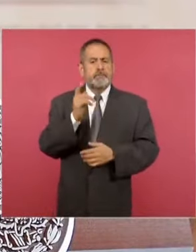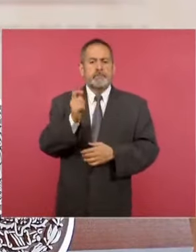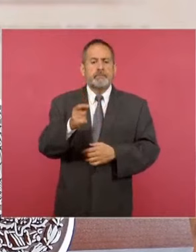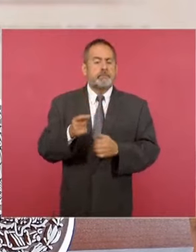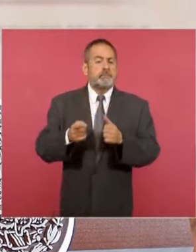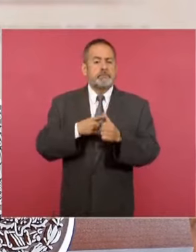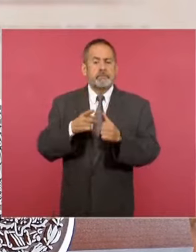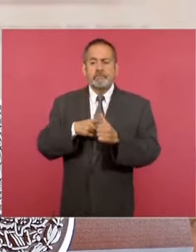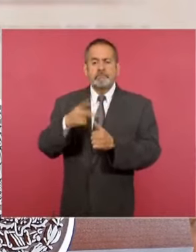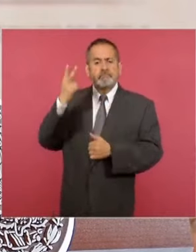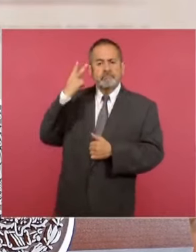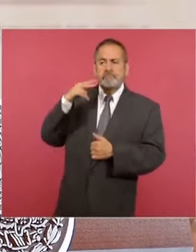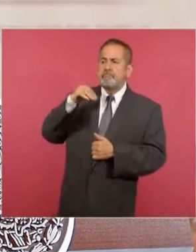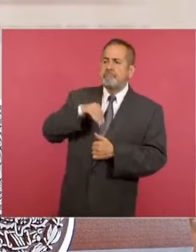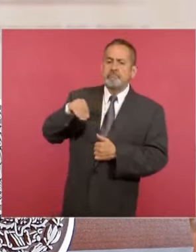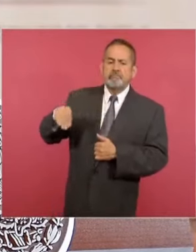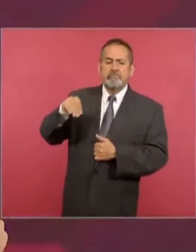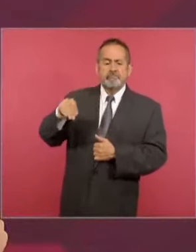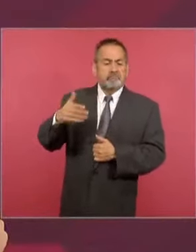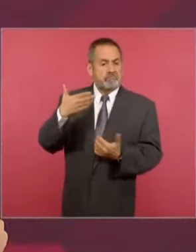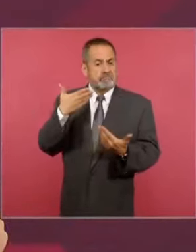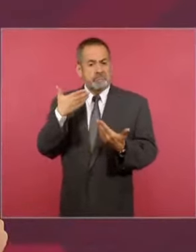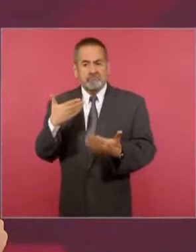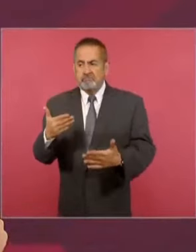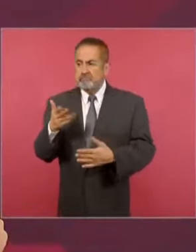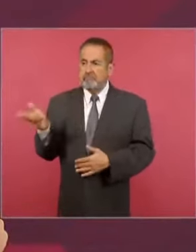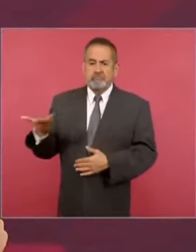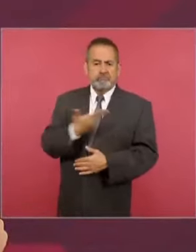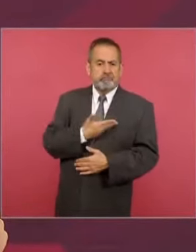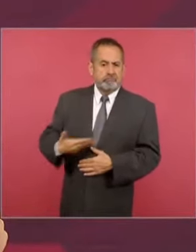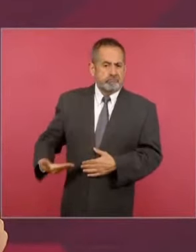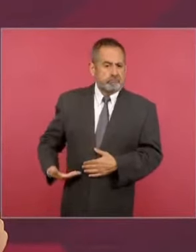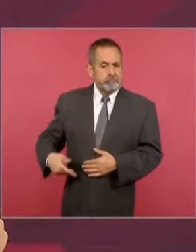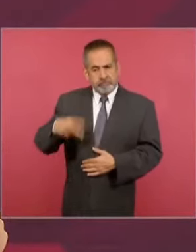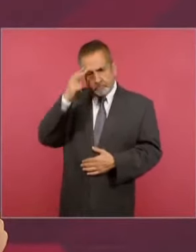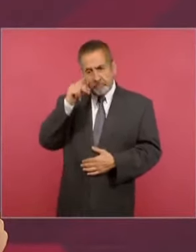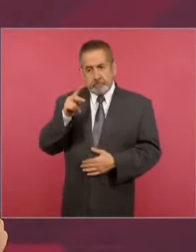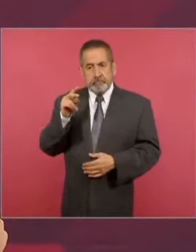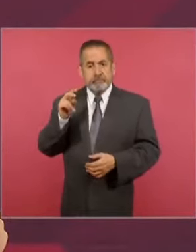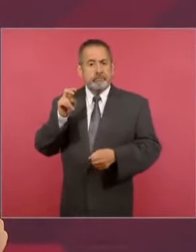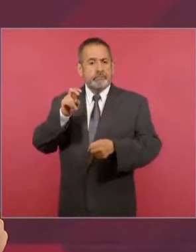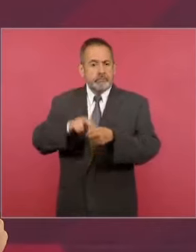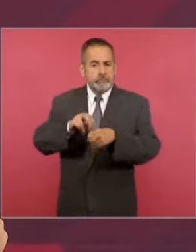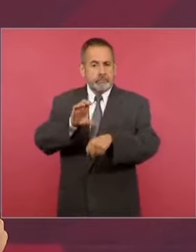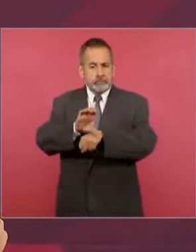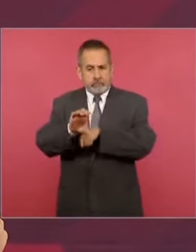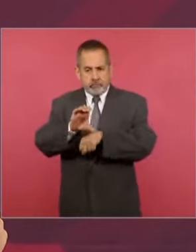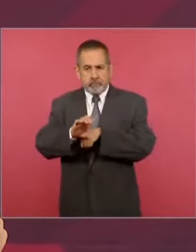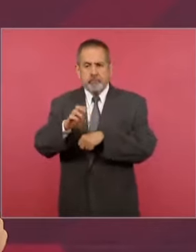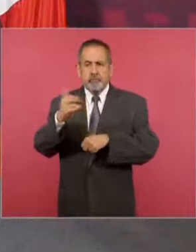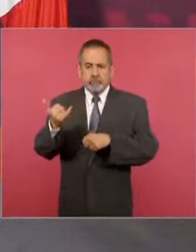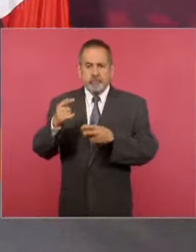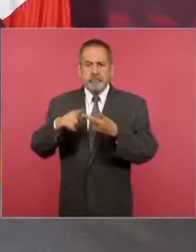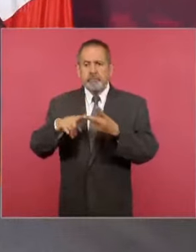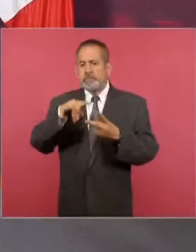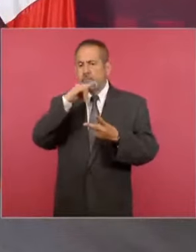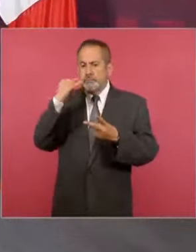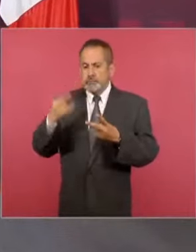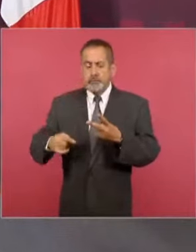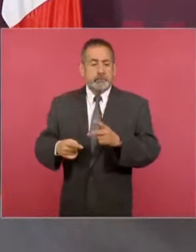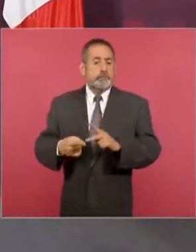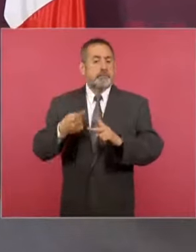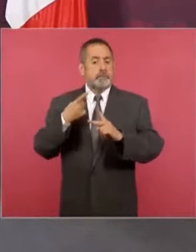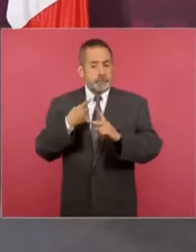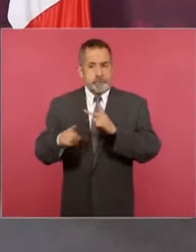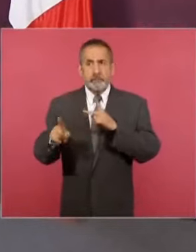gira exitosa que ha llevado nuestro presidente, tanto en Colombia como en Chile. Inició